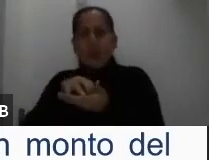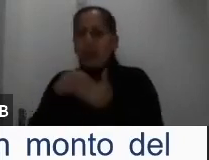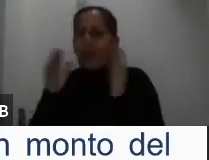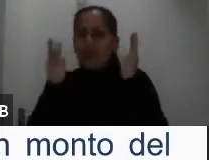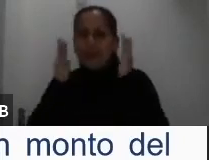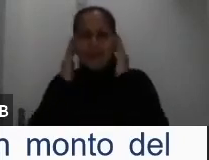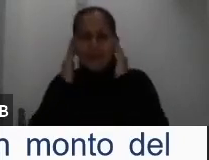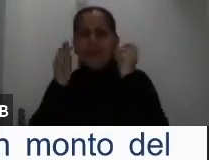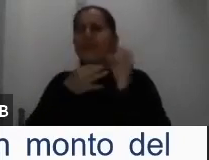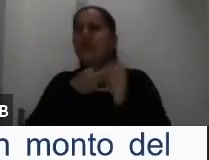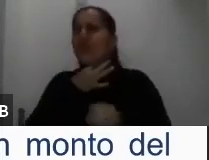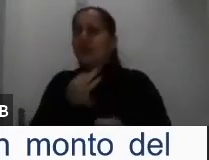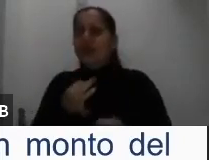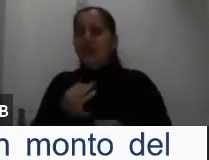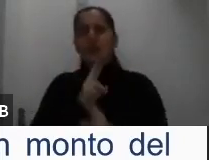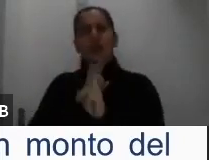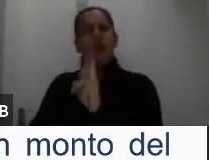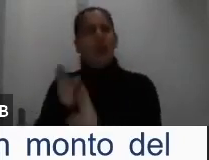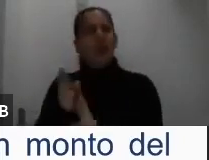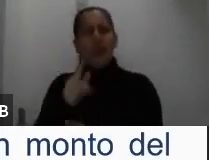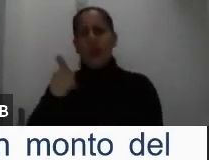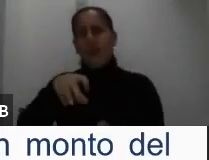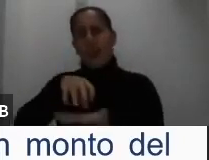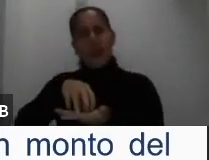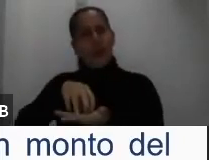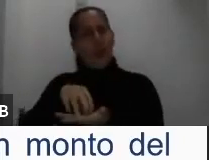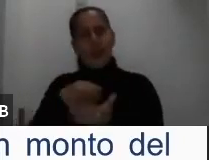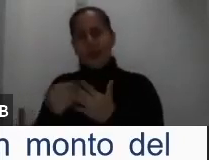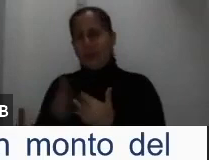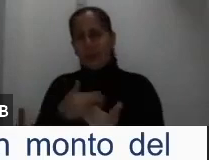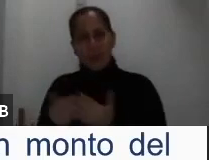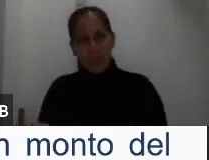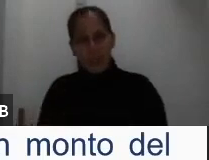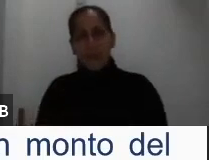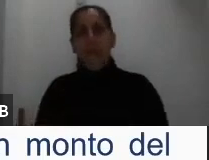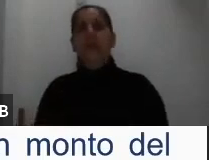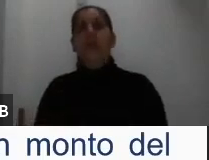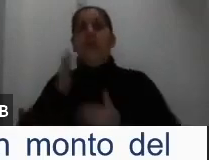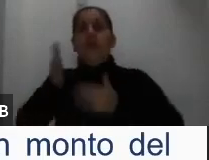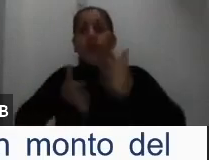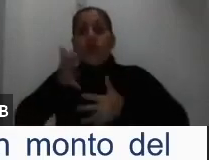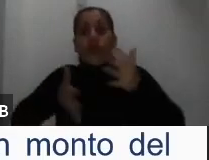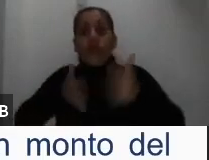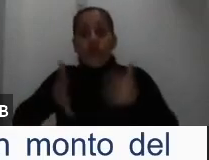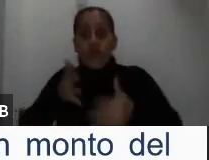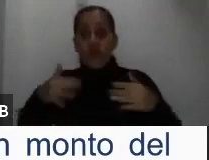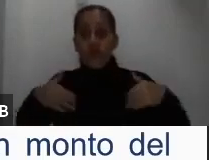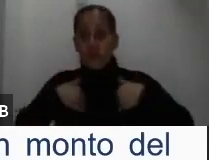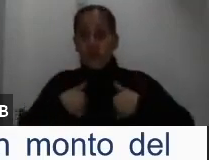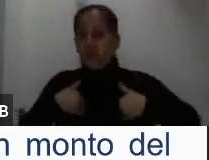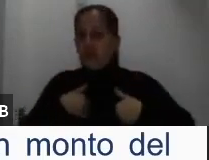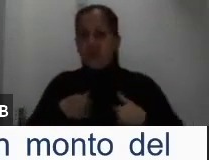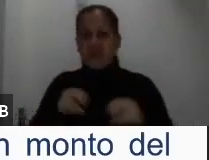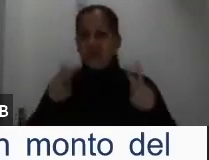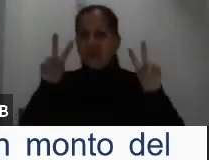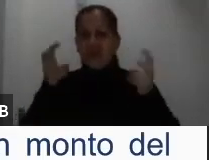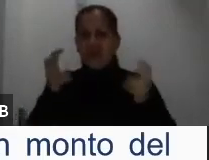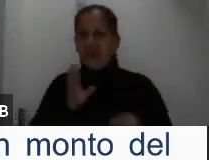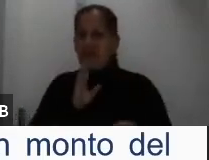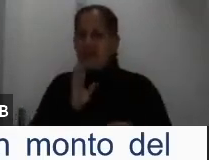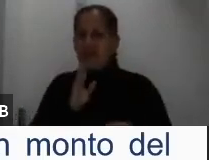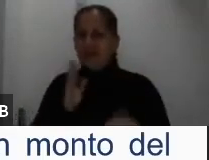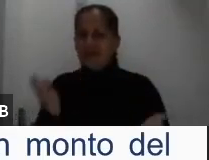puede contestar todas sus dudas. Cuando hablamos de crianza de animales, no estamos haciendo referencia a